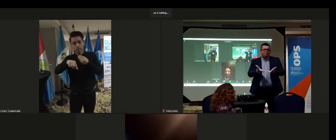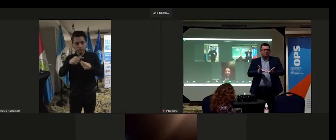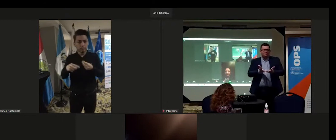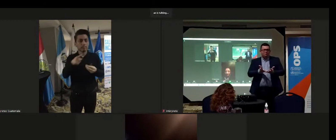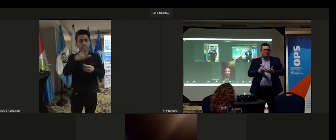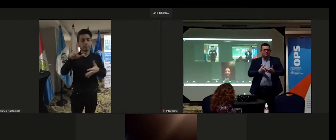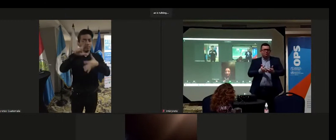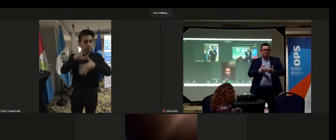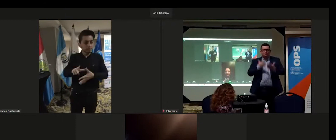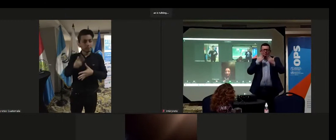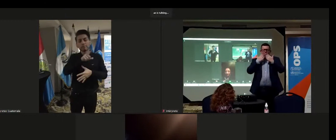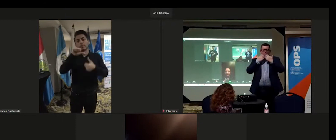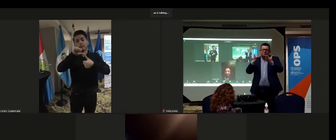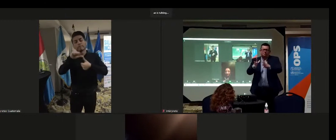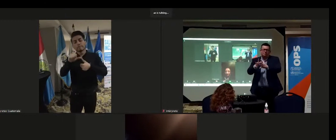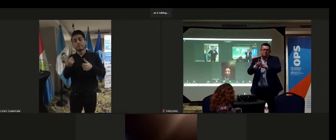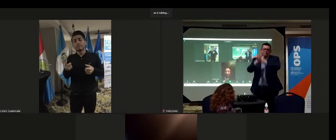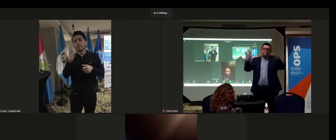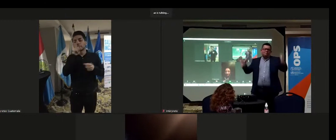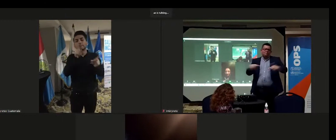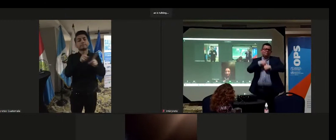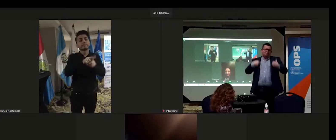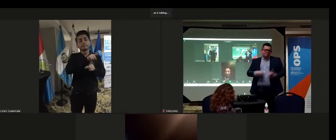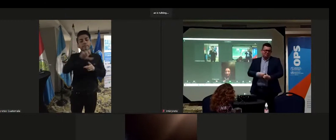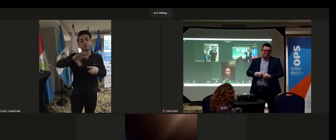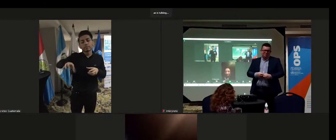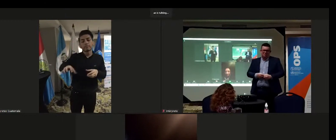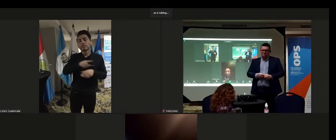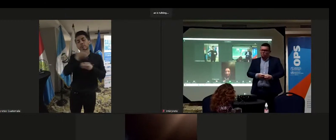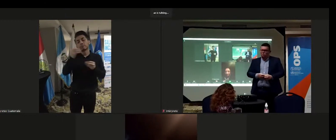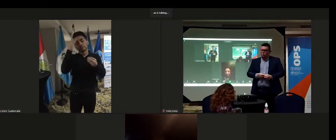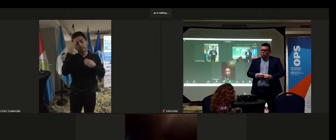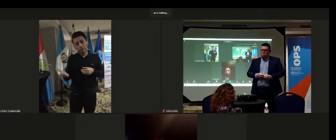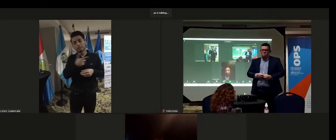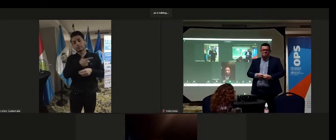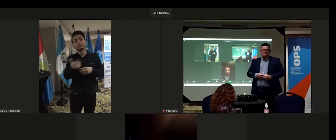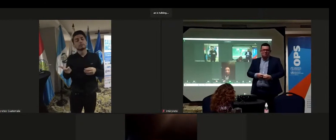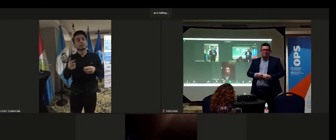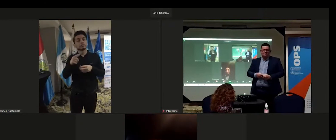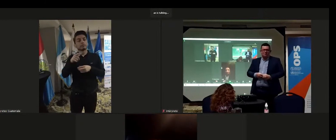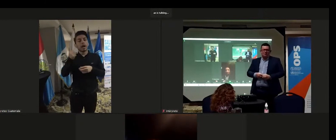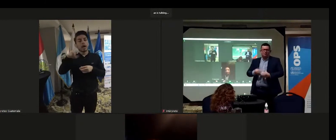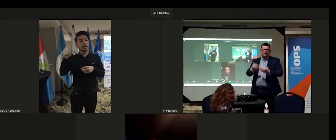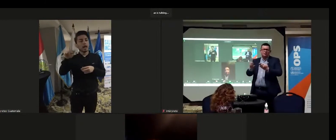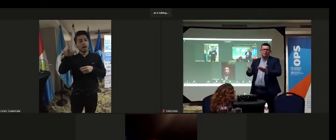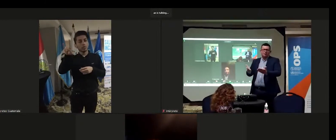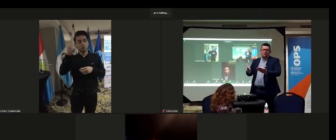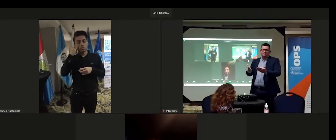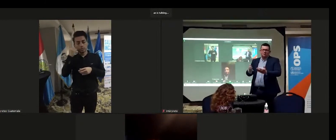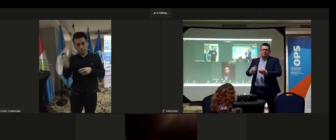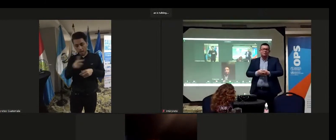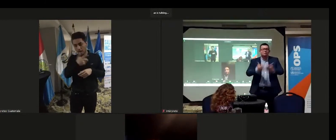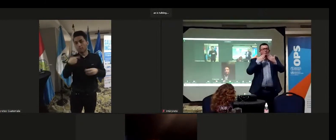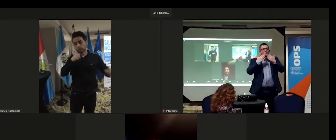Latinoamérica, de Centroamérica, y no solamente desde la región, sino del mundo. Gracias, Ana Lucía, te damos por todo lo que has dado por este